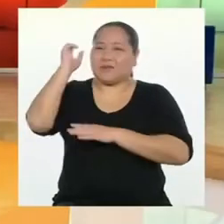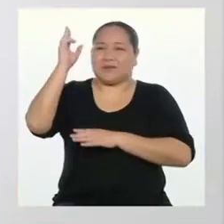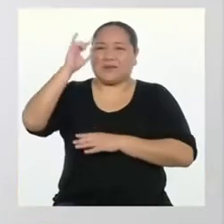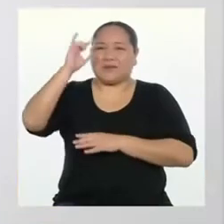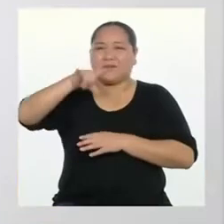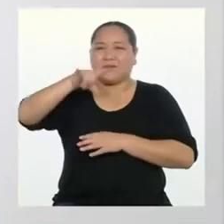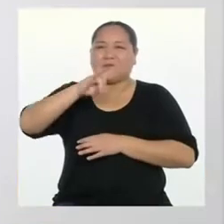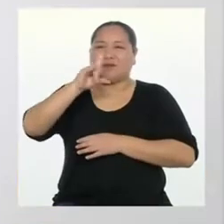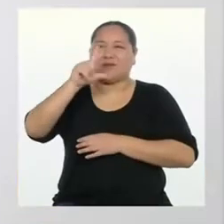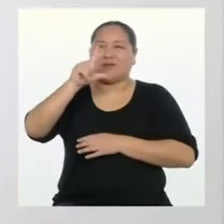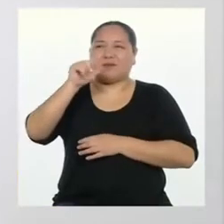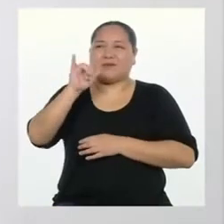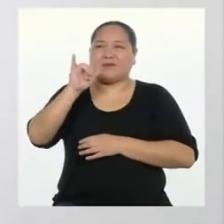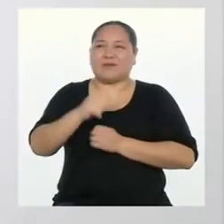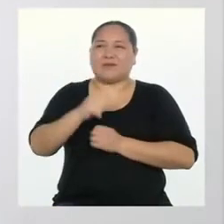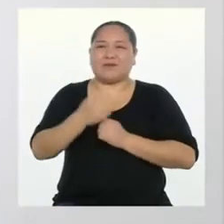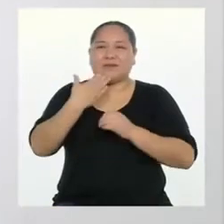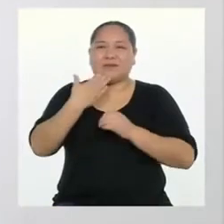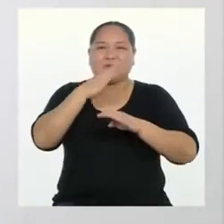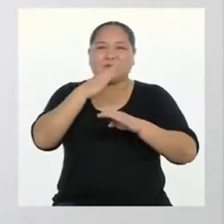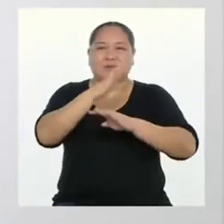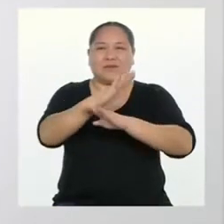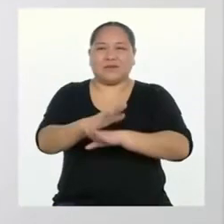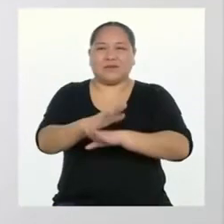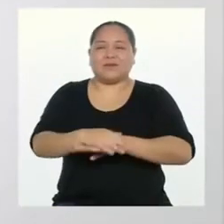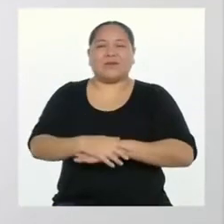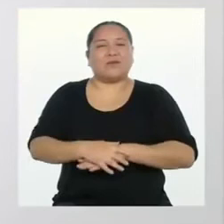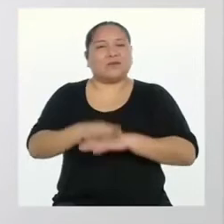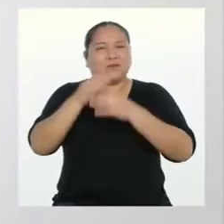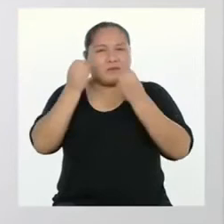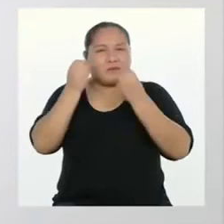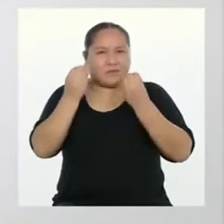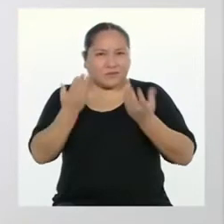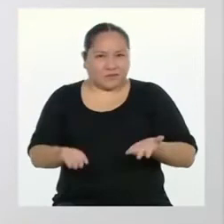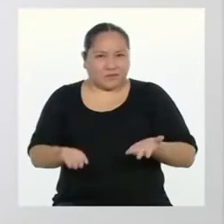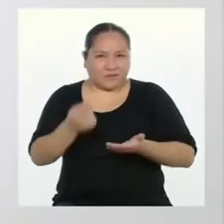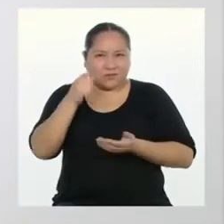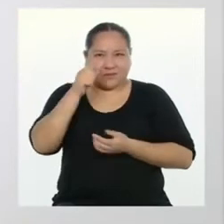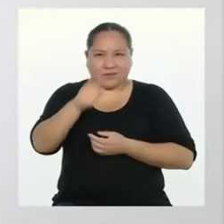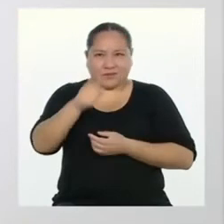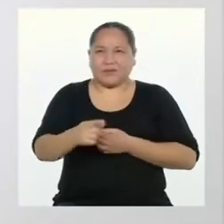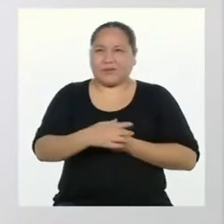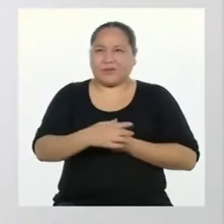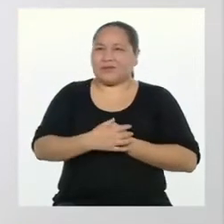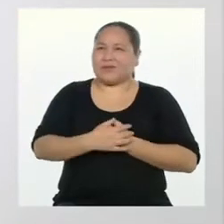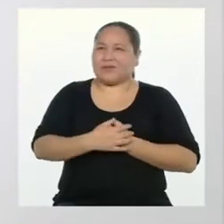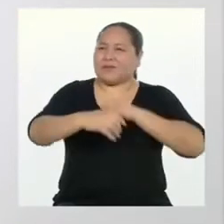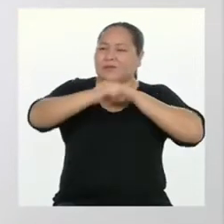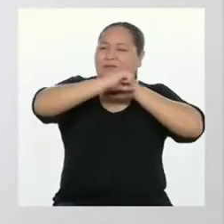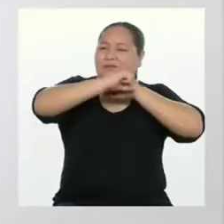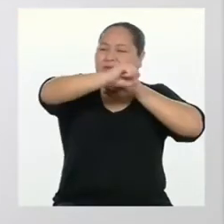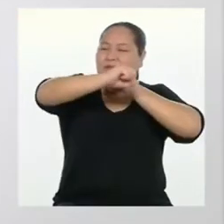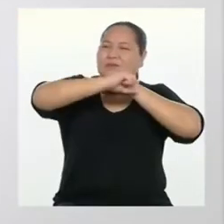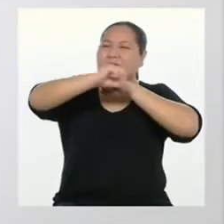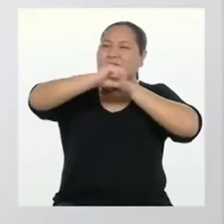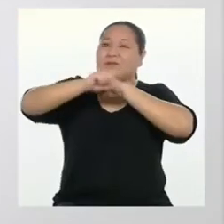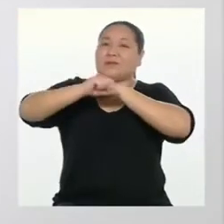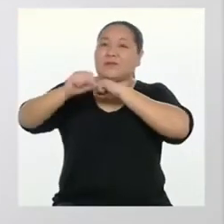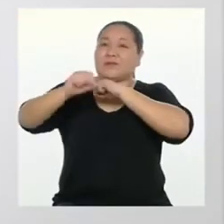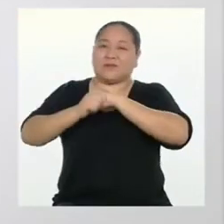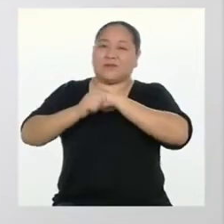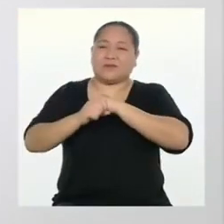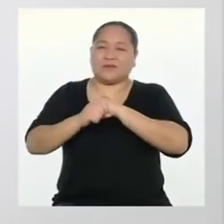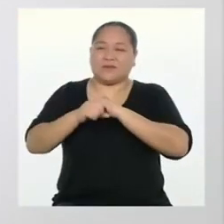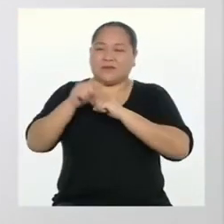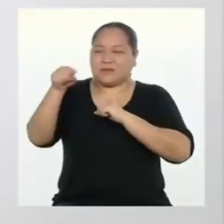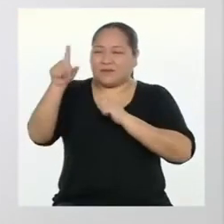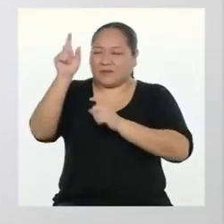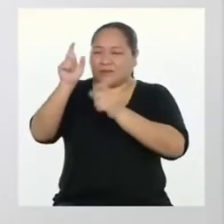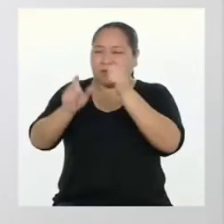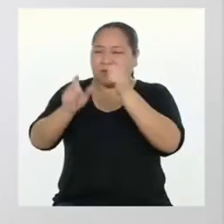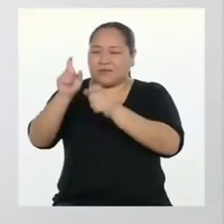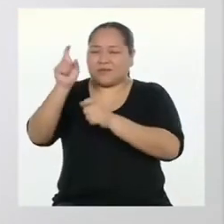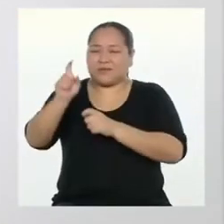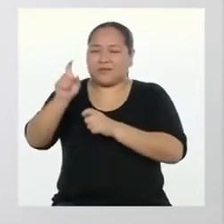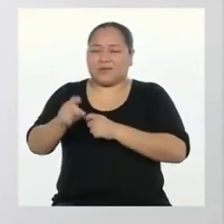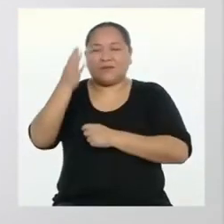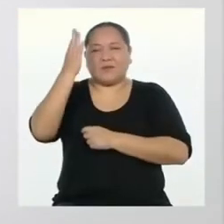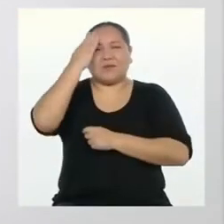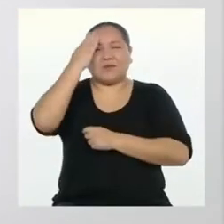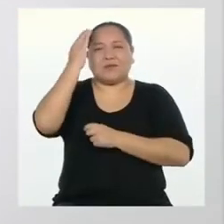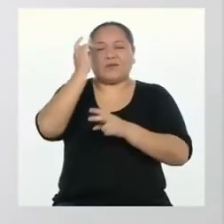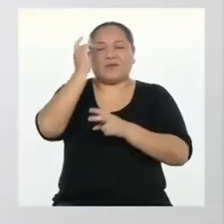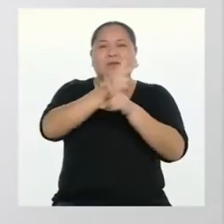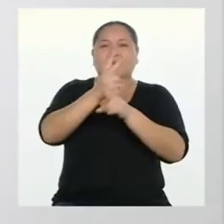Bienvenida. Buenas tardes. ¿Cómo va esta campaña para concientizar a los ciudadanos sobre el cuidado